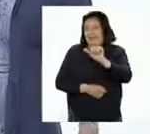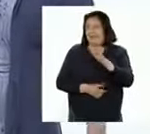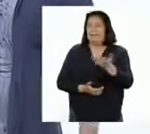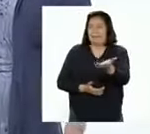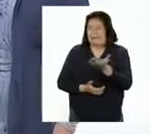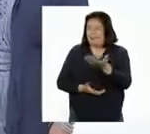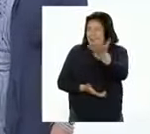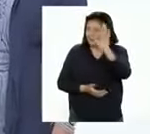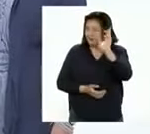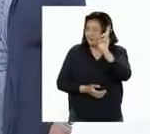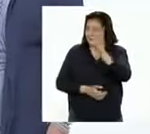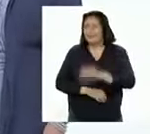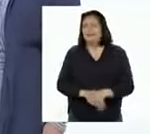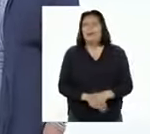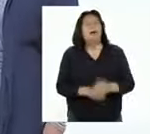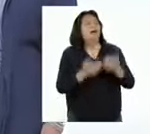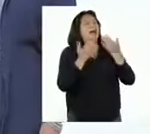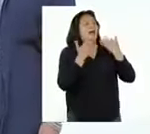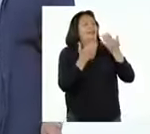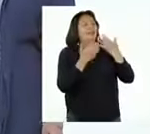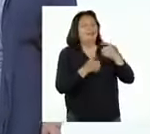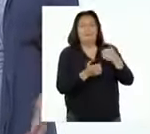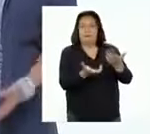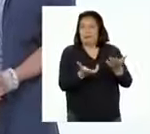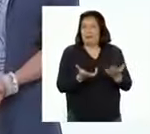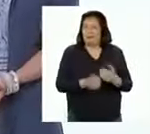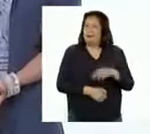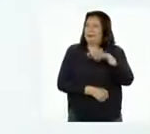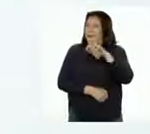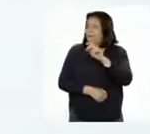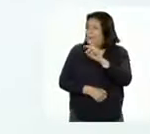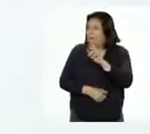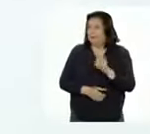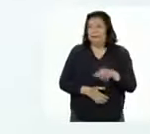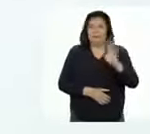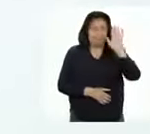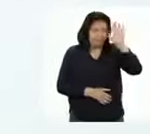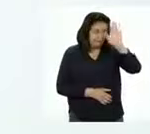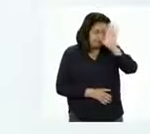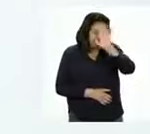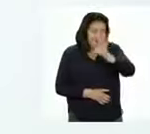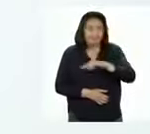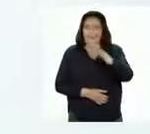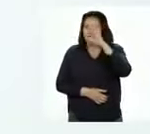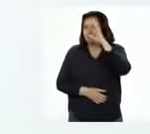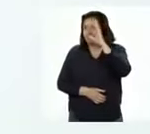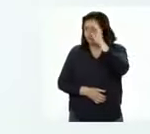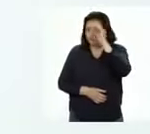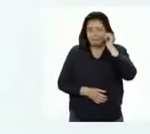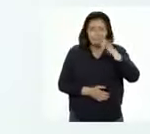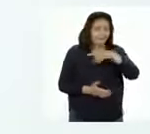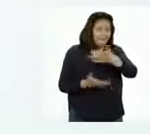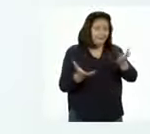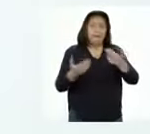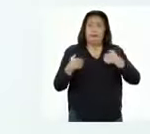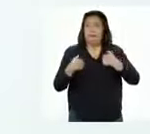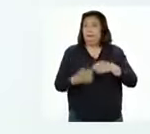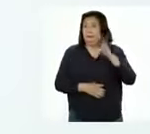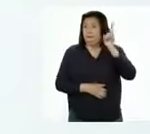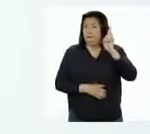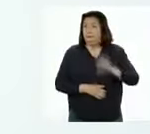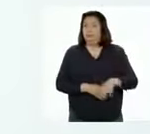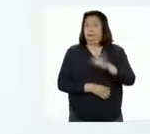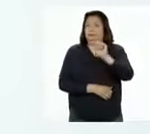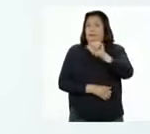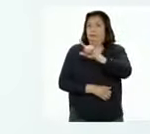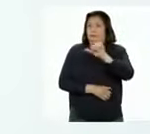¡Bienvenida, profesora! Gracias por la bienvenida, Patricia. Hola a todas y a todos. Soy la profesora